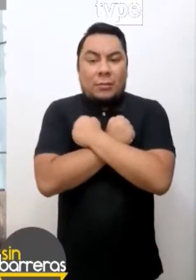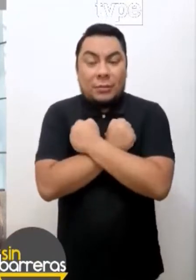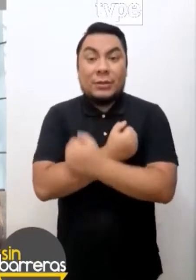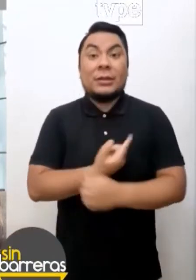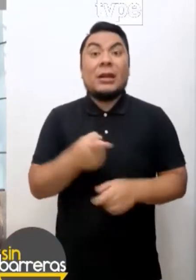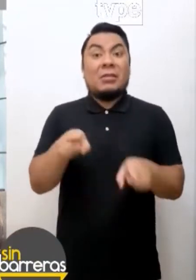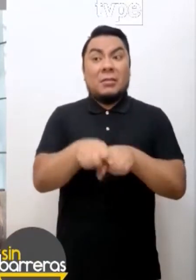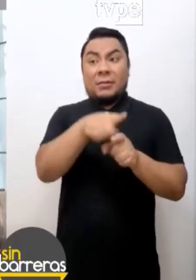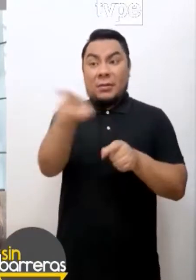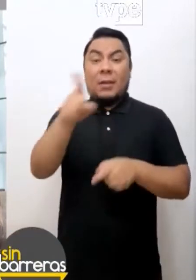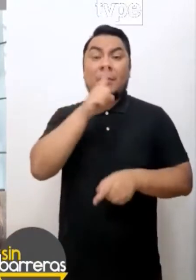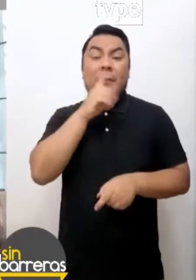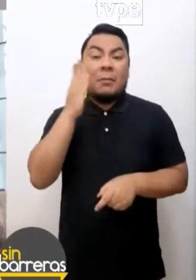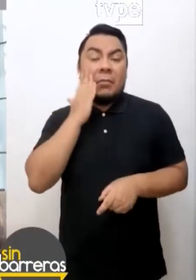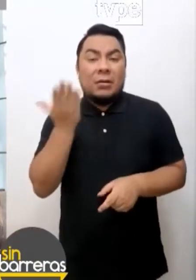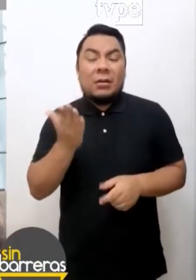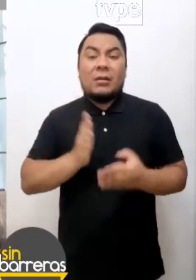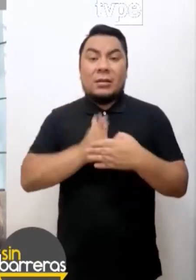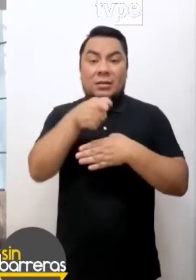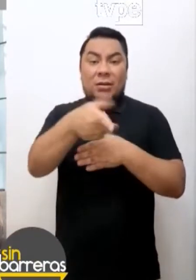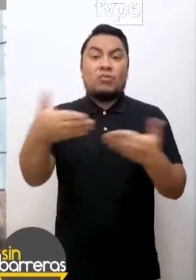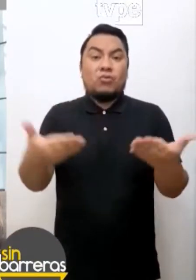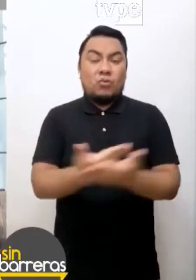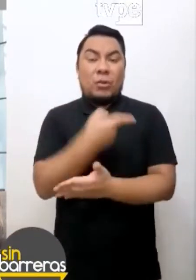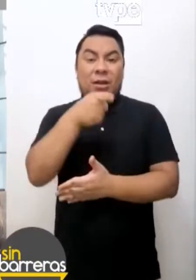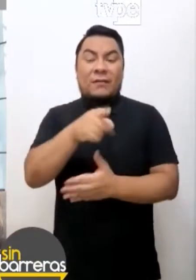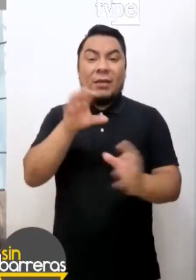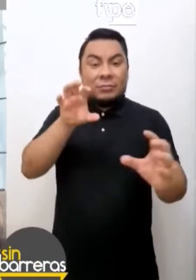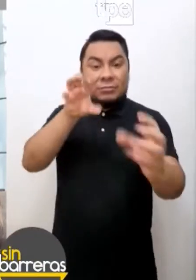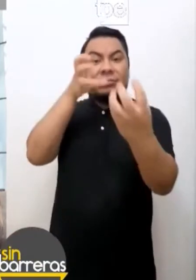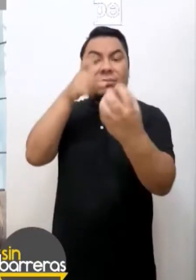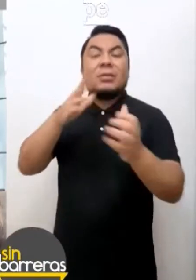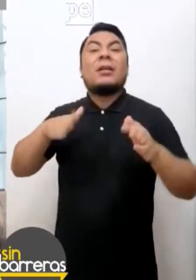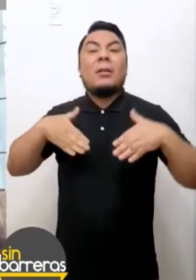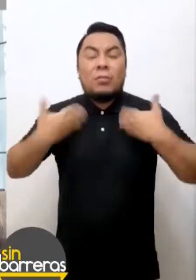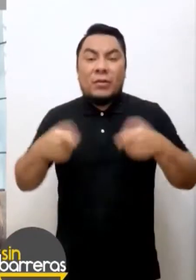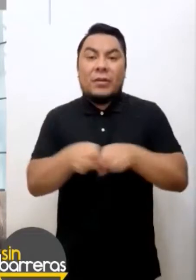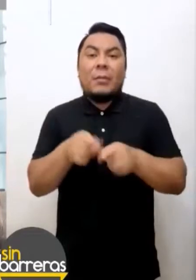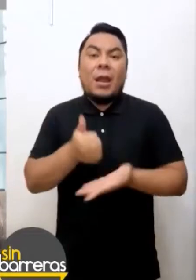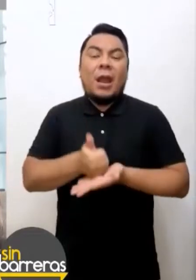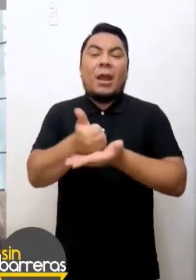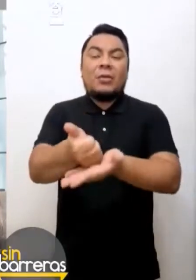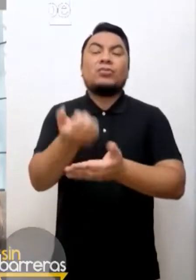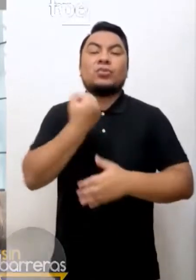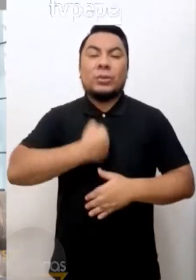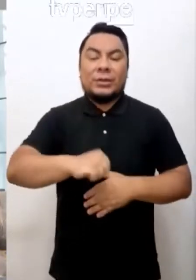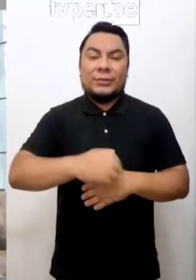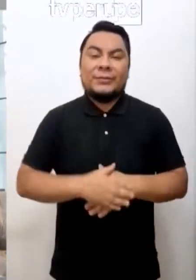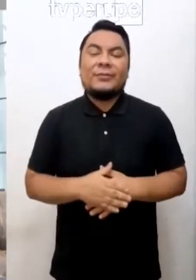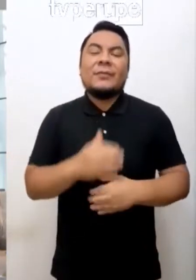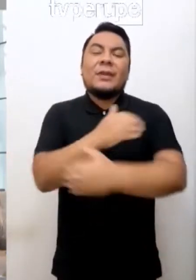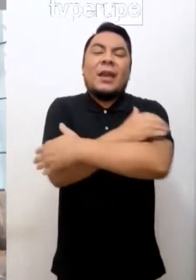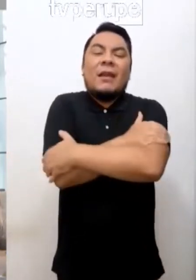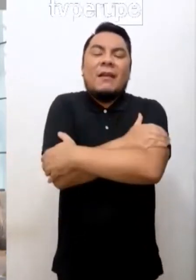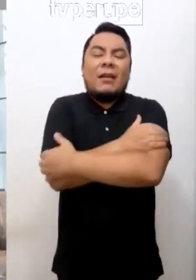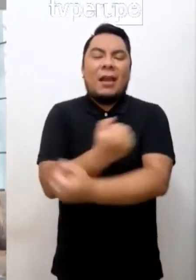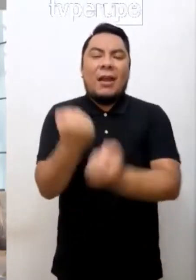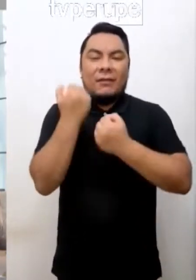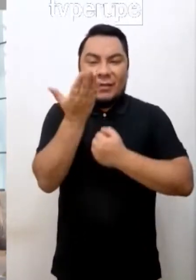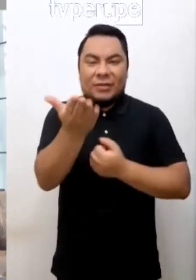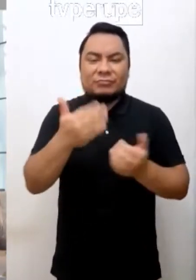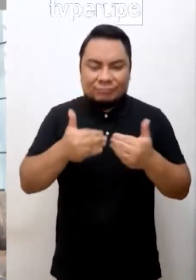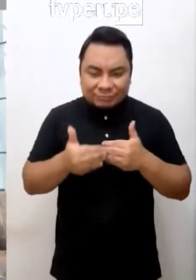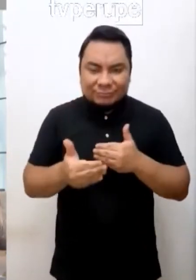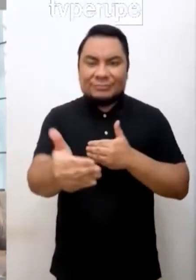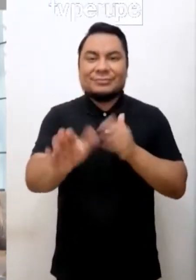y también para que los padres ahora, a través de este nuevo sistema virtual, puedan también ayudar a sus hijos. Un abrazo muy